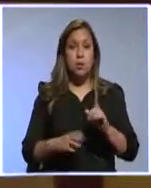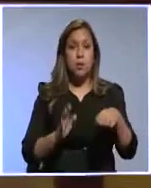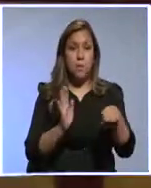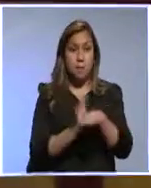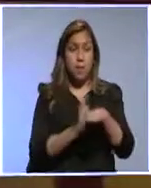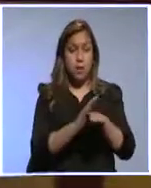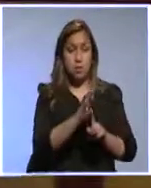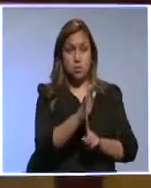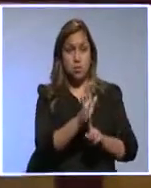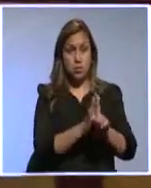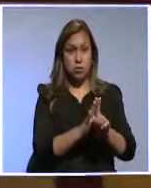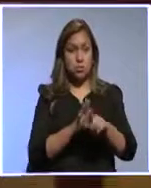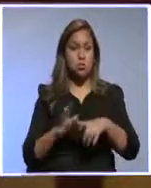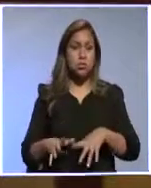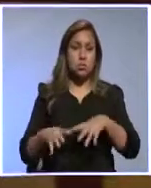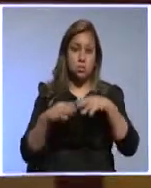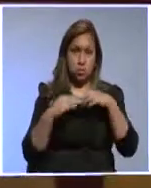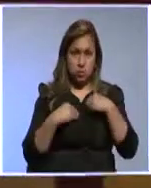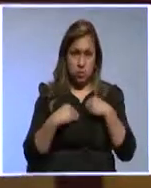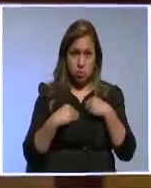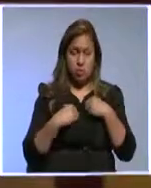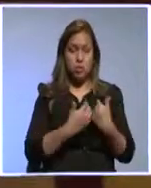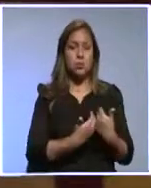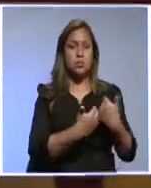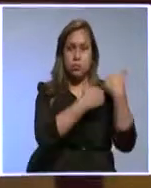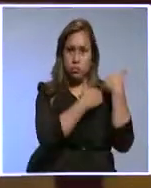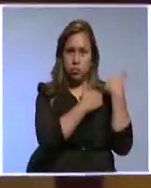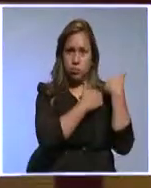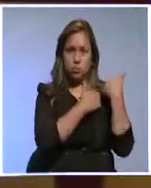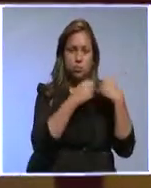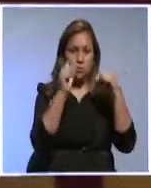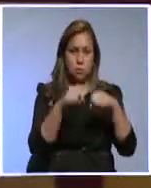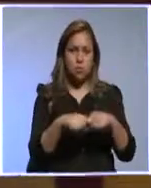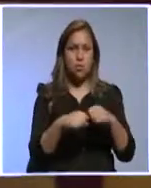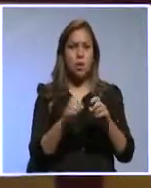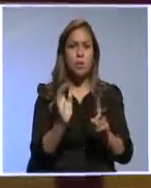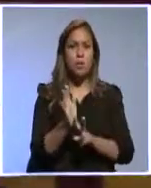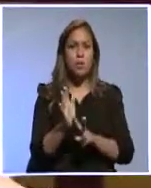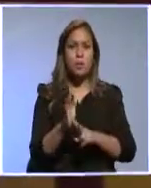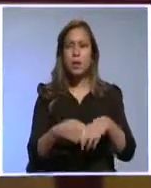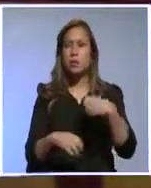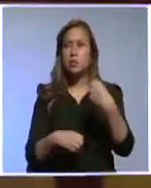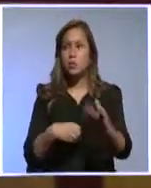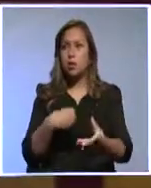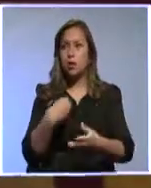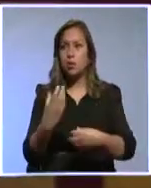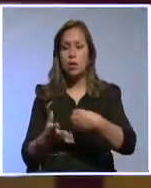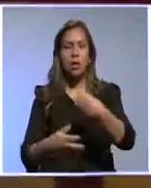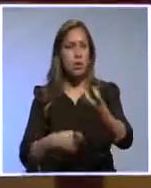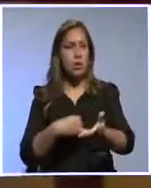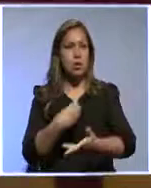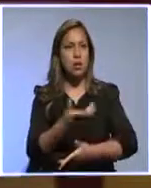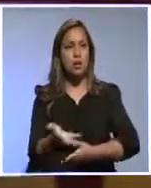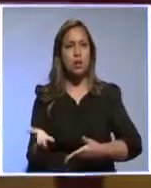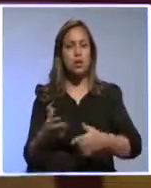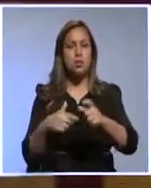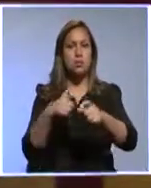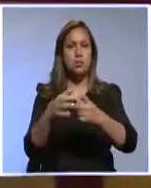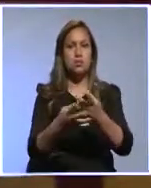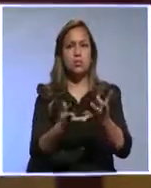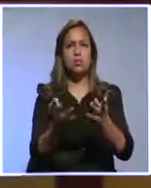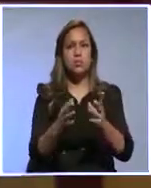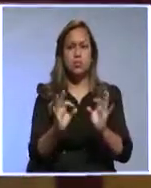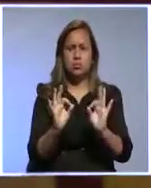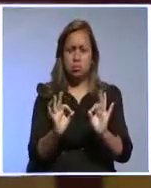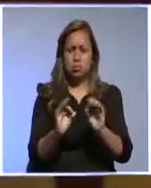asuman su rol en lo que corresponde a darle vivienda digna a los pobladores de sus